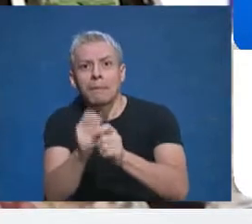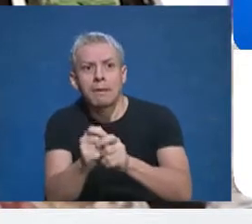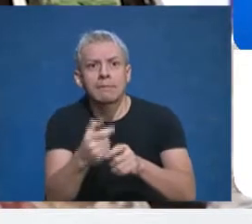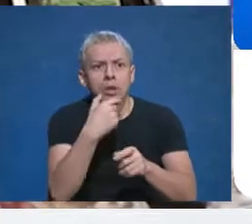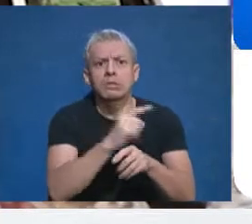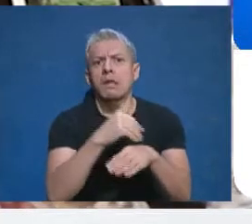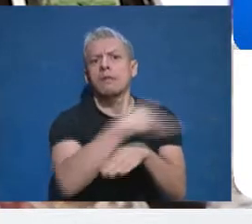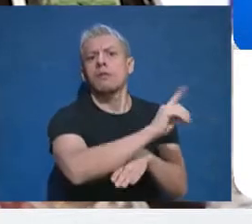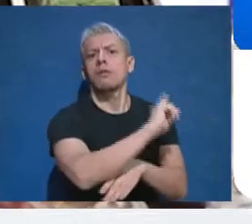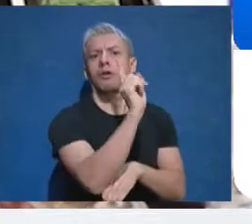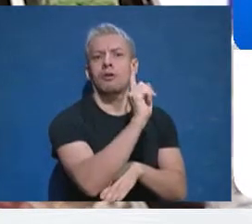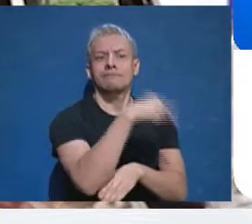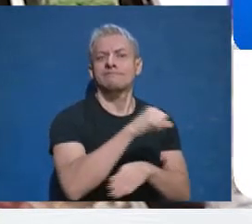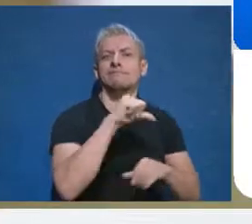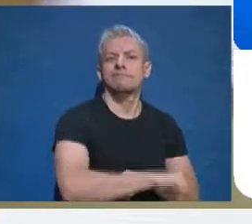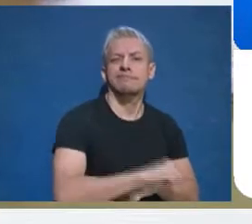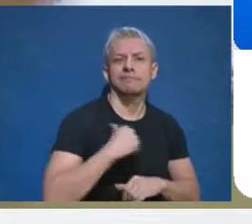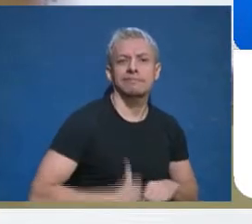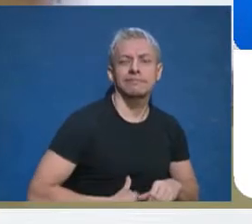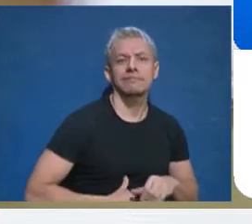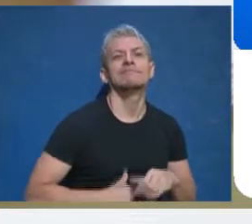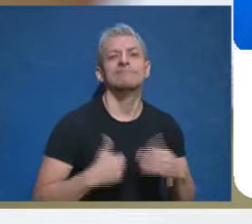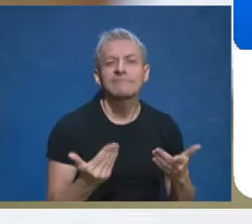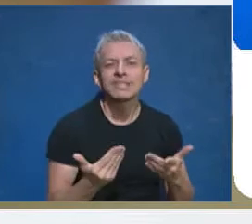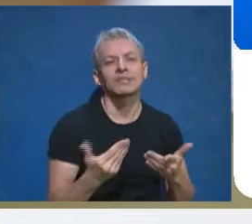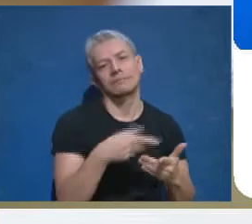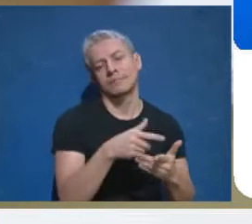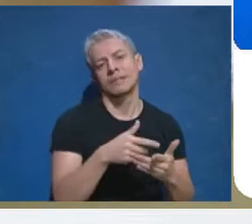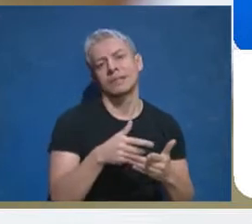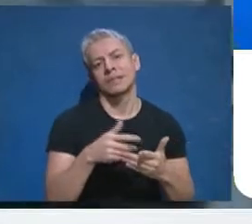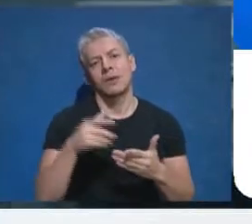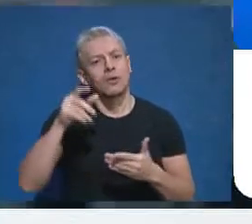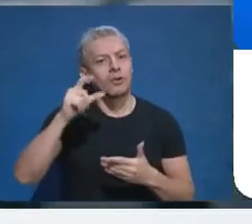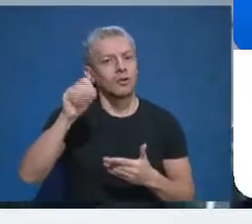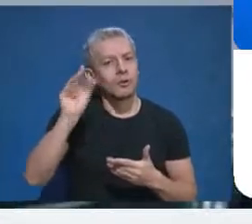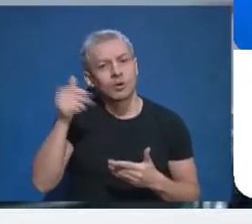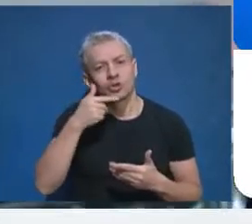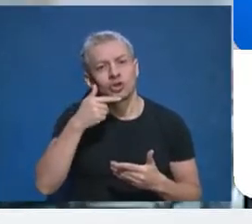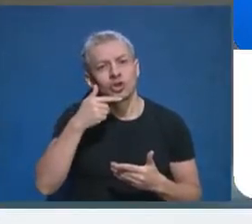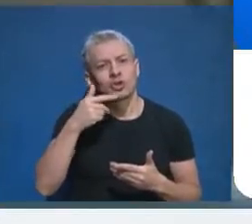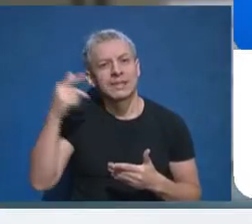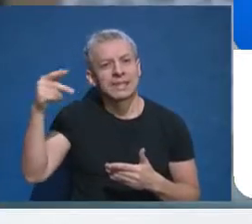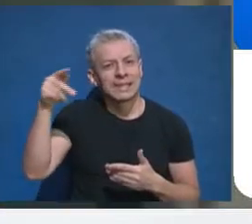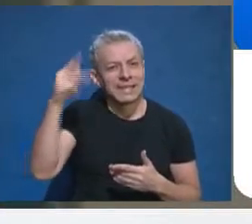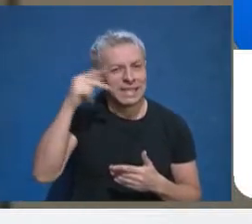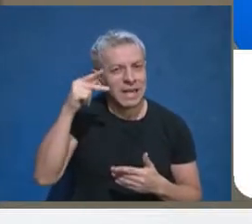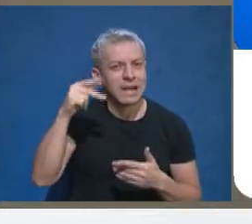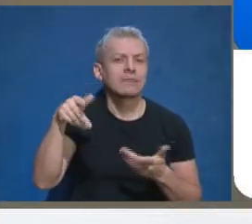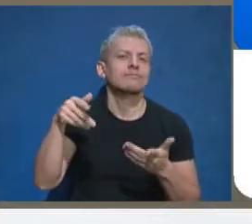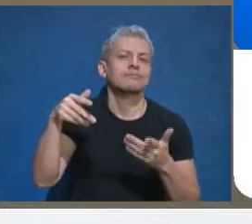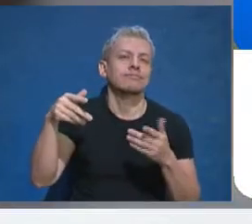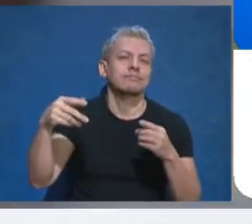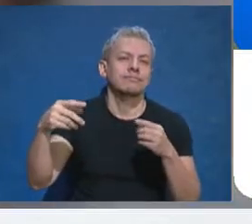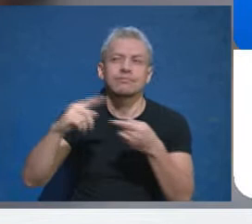Mendoza. Resultado de eso fue una negociación extrajudicial, Kirchner Cobos, que finalmente derivó luego en lo que hoy se llama